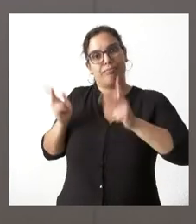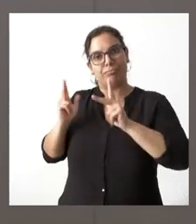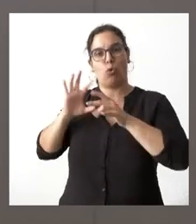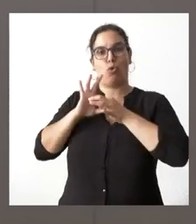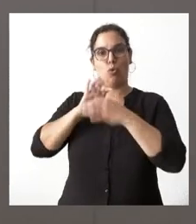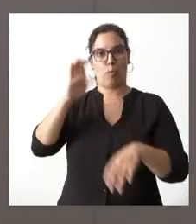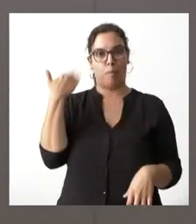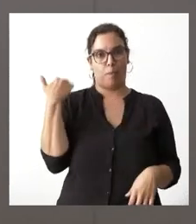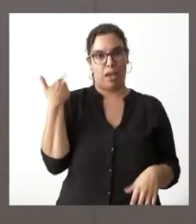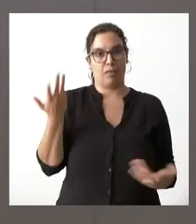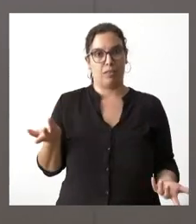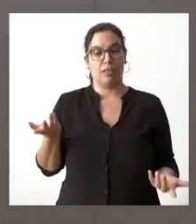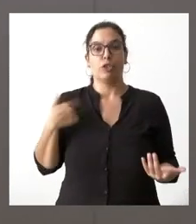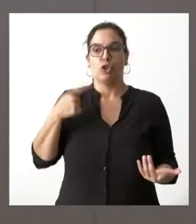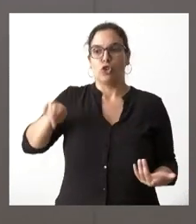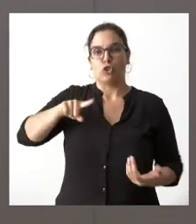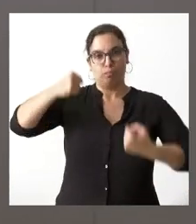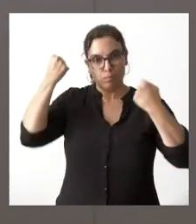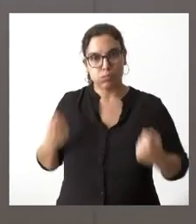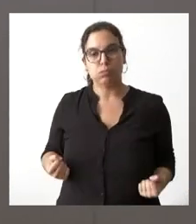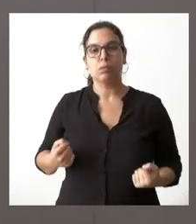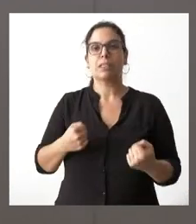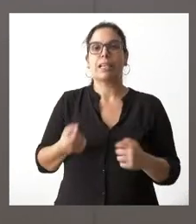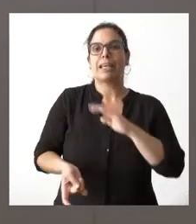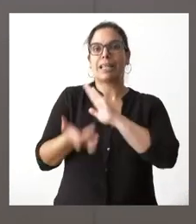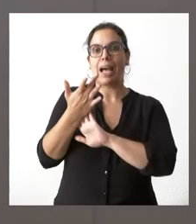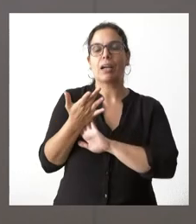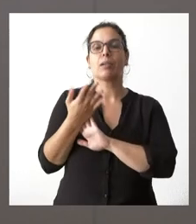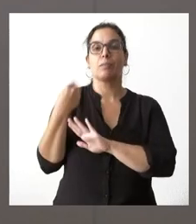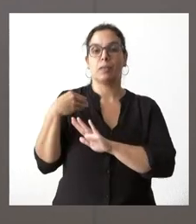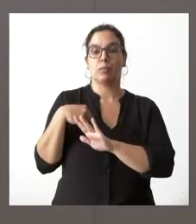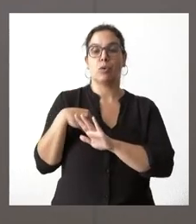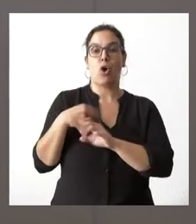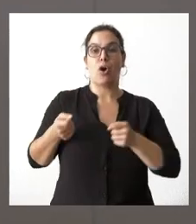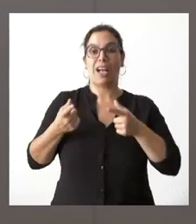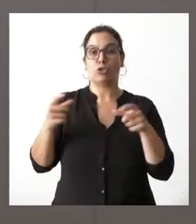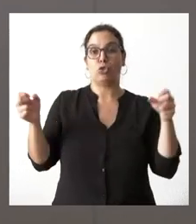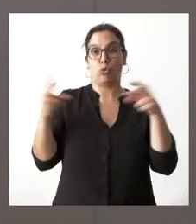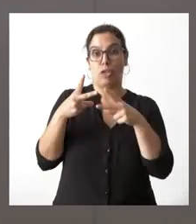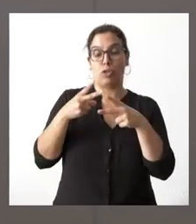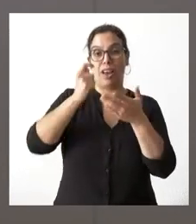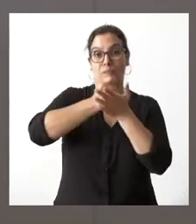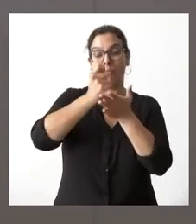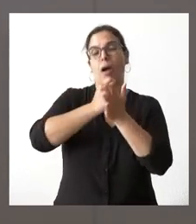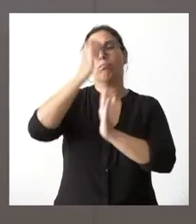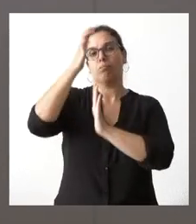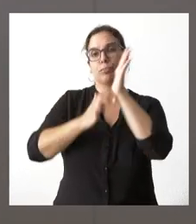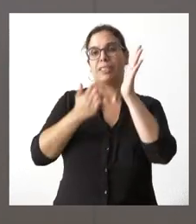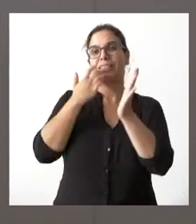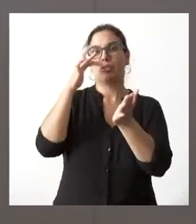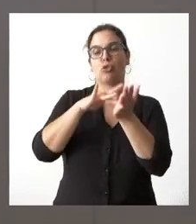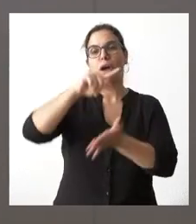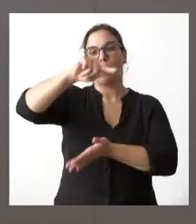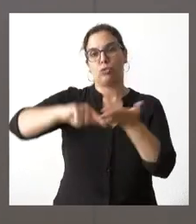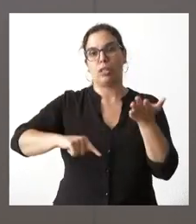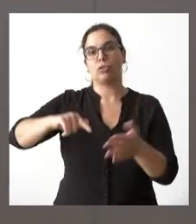y por tanto insistimos en la necesidad de poner en marcha una reducción de las cuotas por contingencias